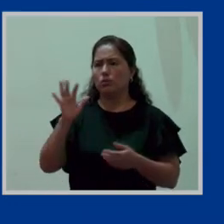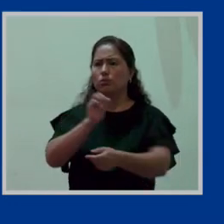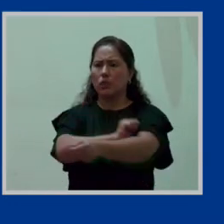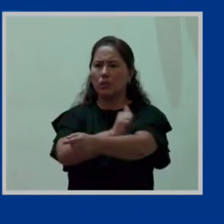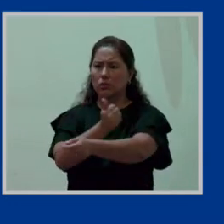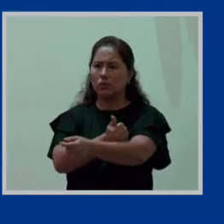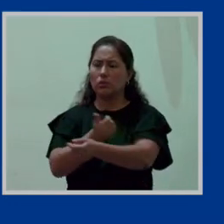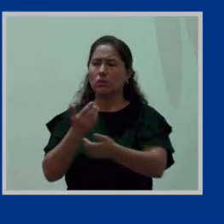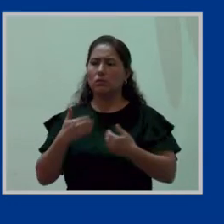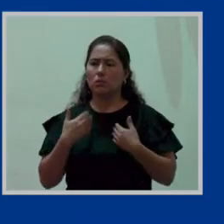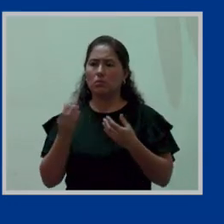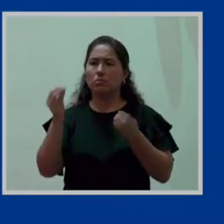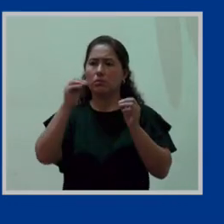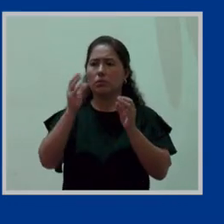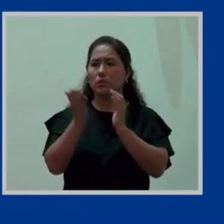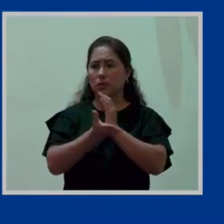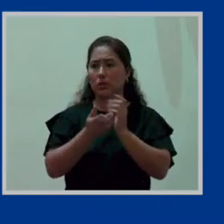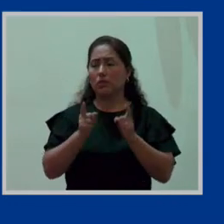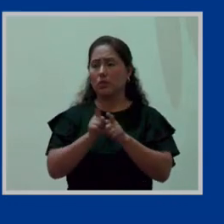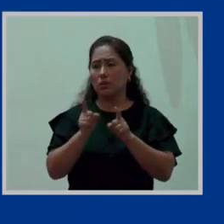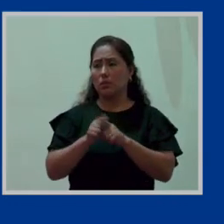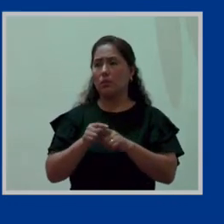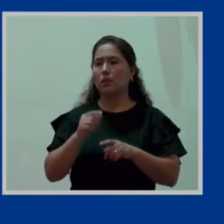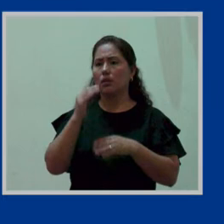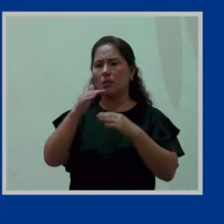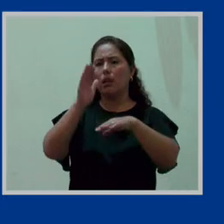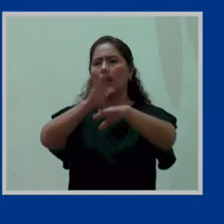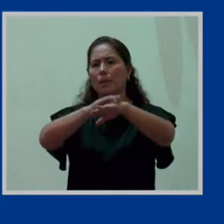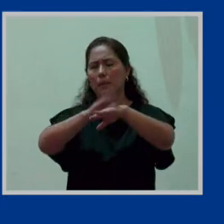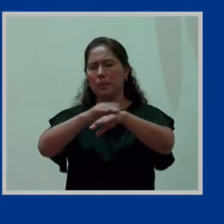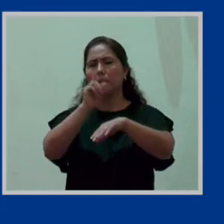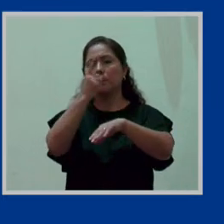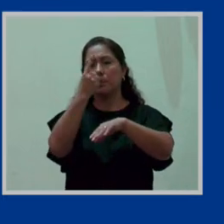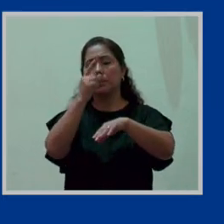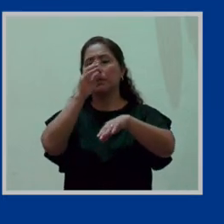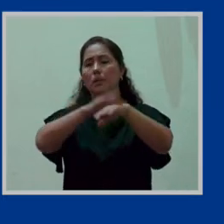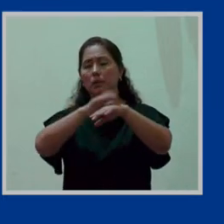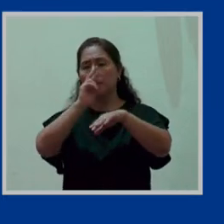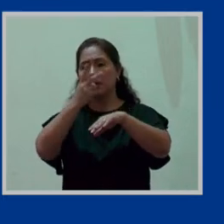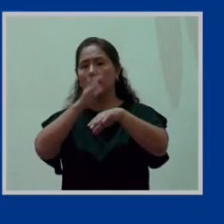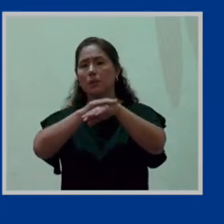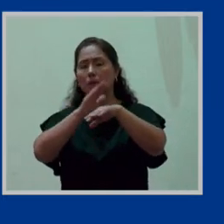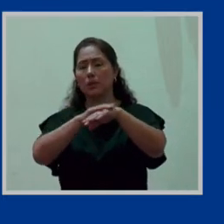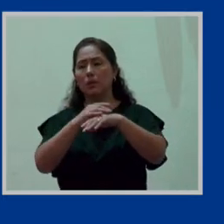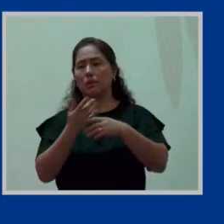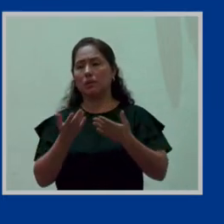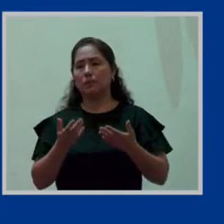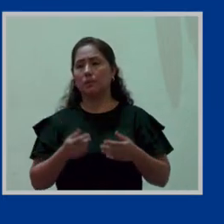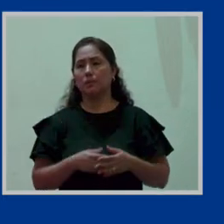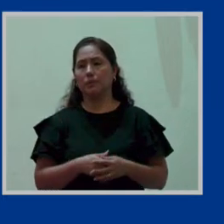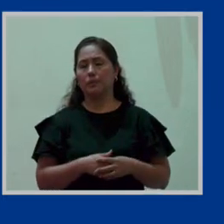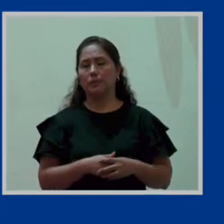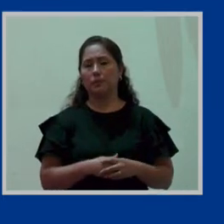correspondiente obviamente gradual ¿no? primero la amonestación y después bueno todas las medidas o sanciones